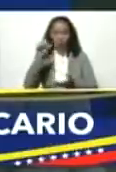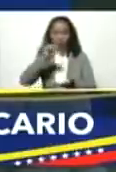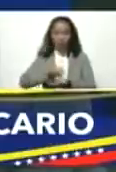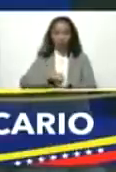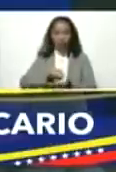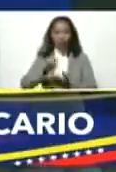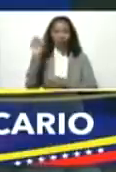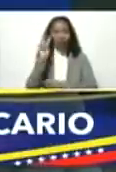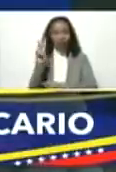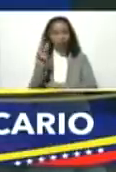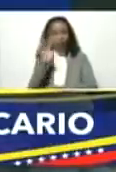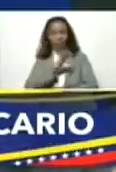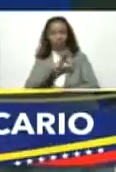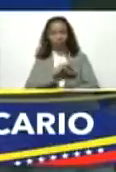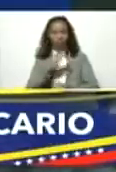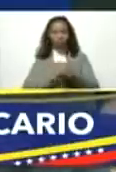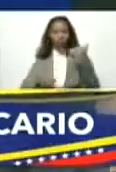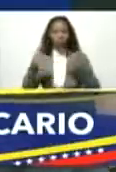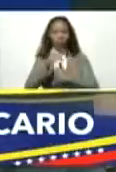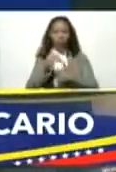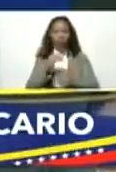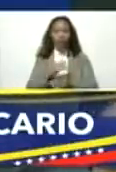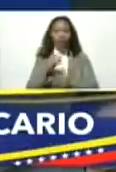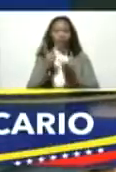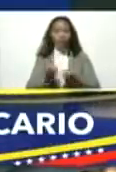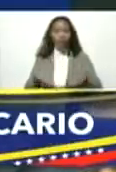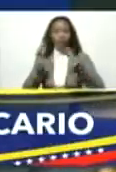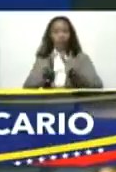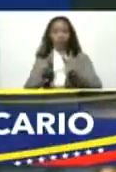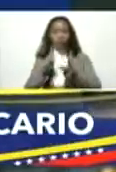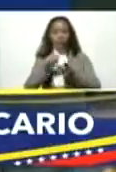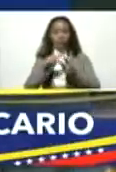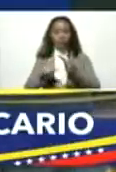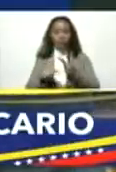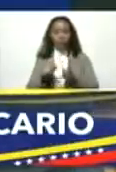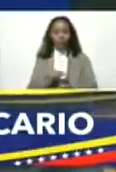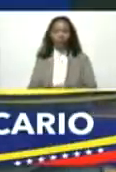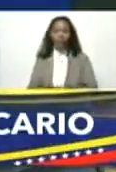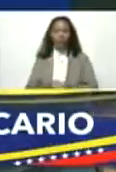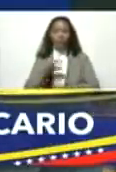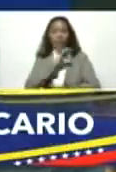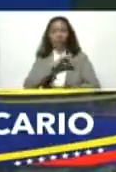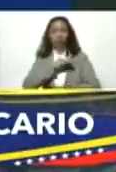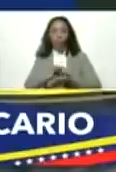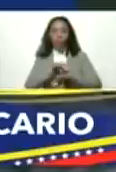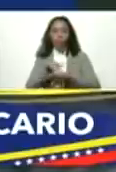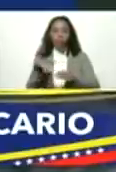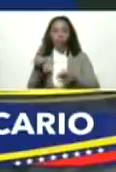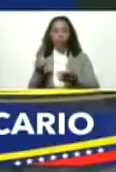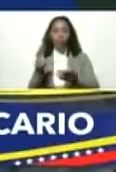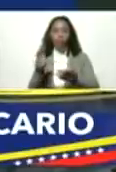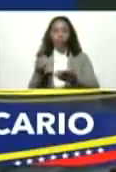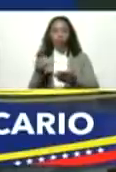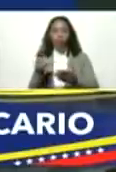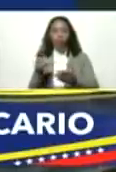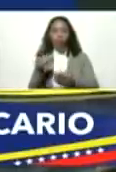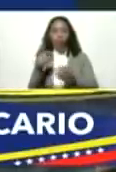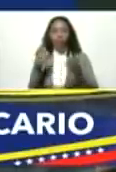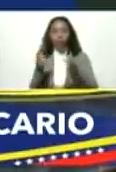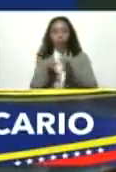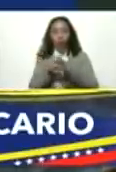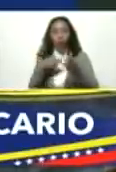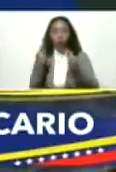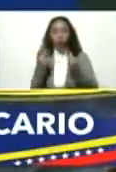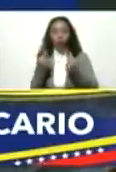superintendente de banco superintendente de valores señores ministros y ministras integrantes del gabinete económico invitados